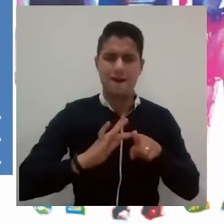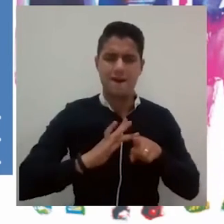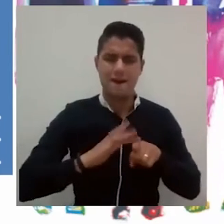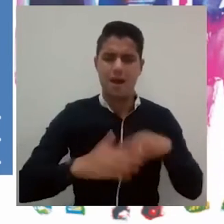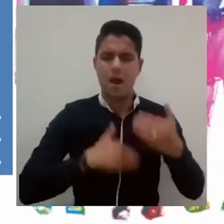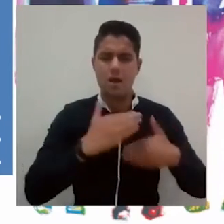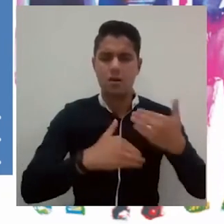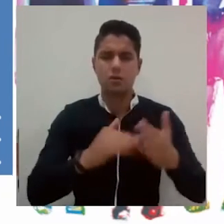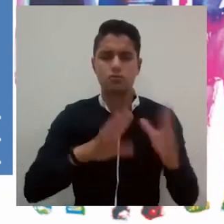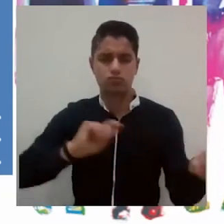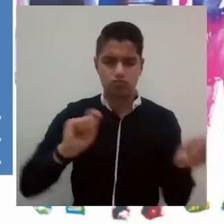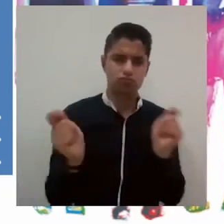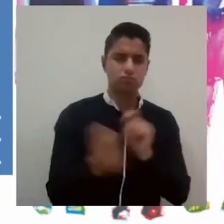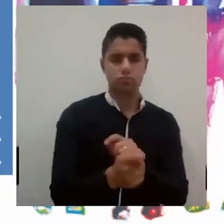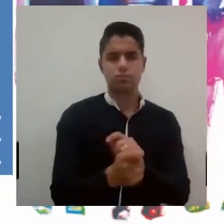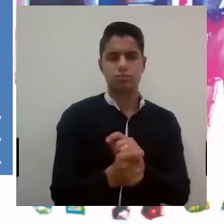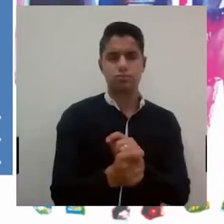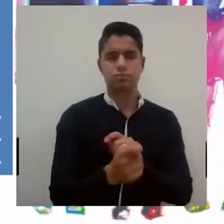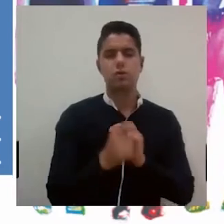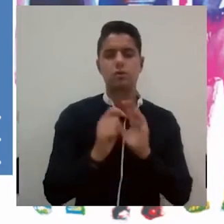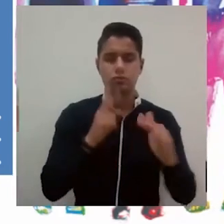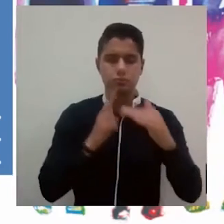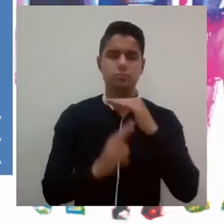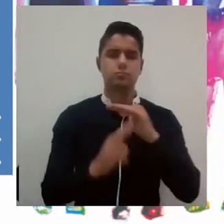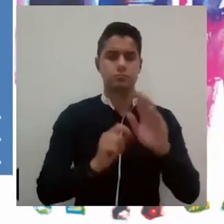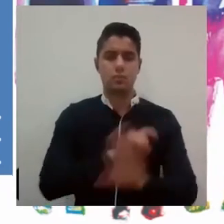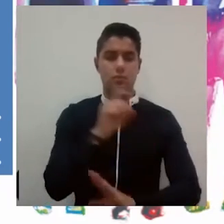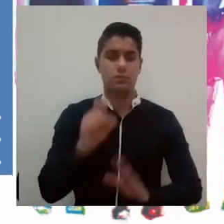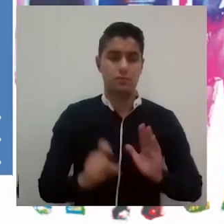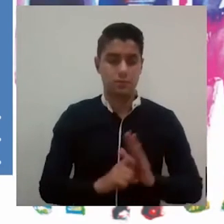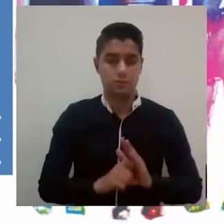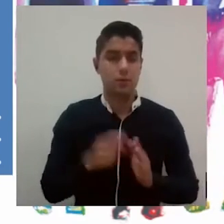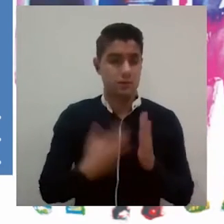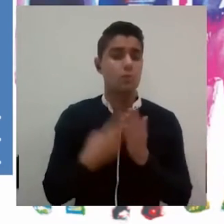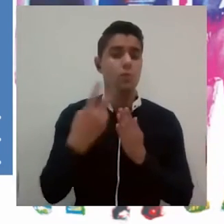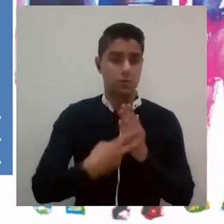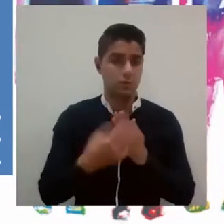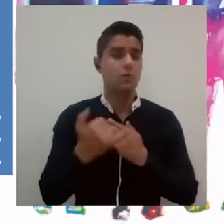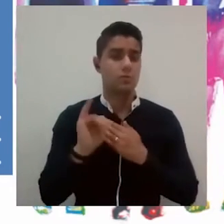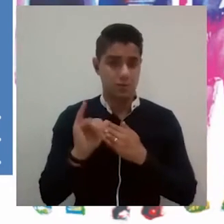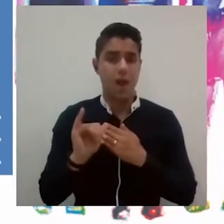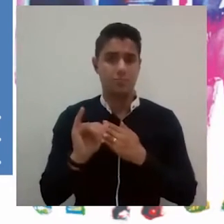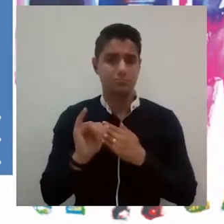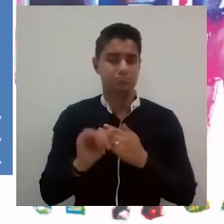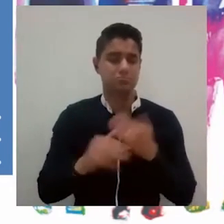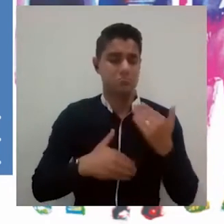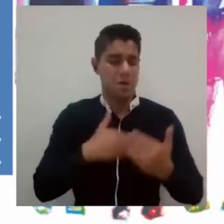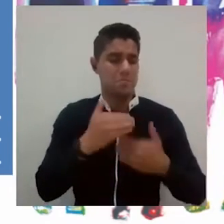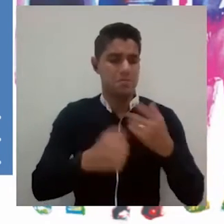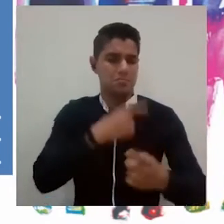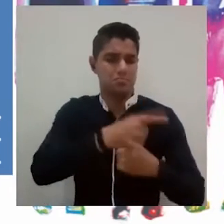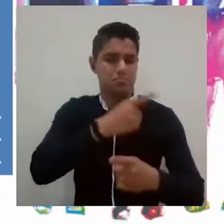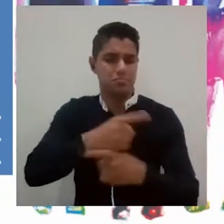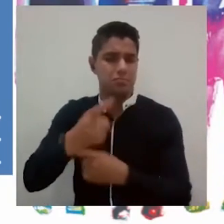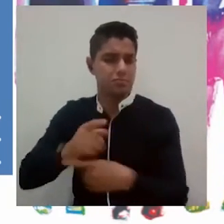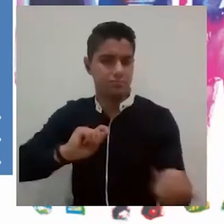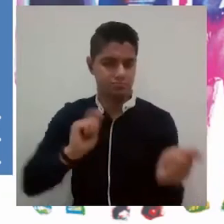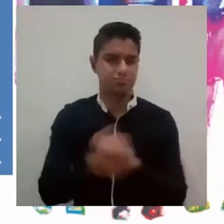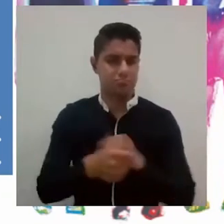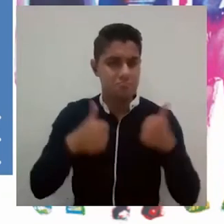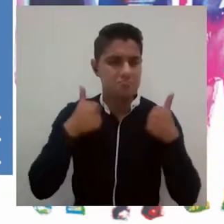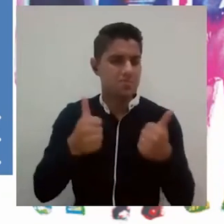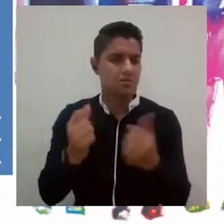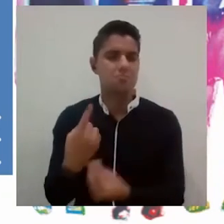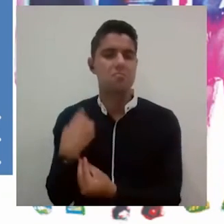en todos los ejercicios que nos han permitido avanzar en la reforma integral de ICETEX. Un proyecto que ya está dando los primeros resultados,